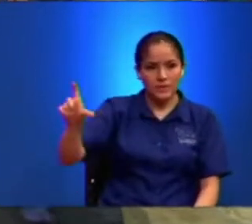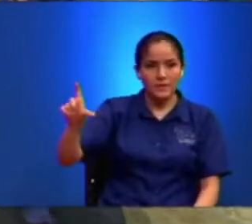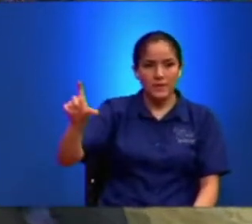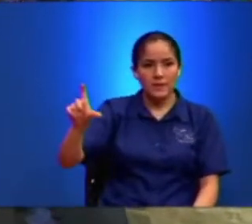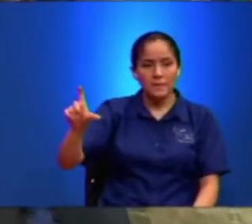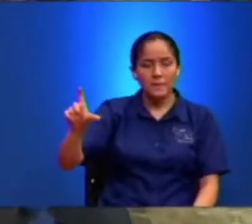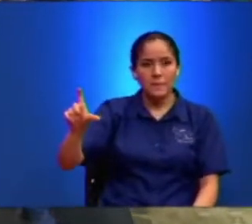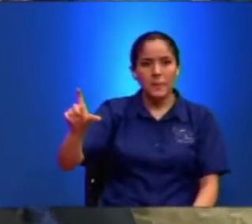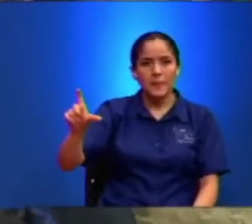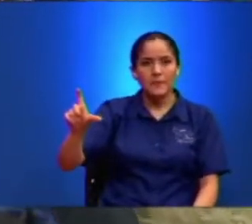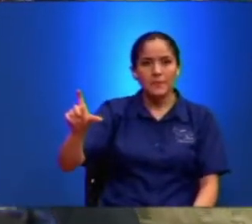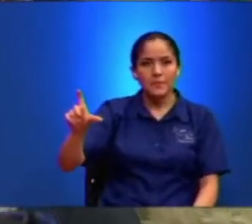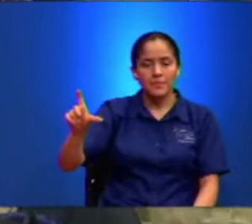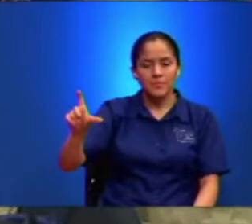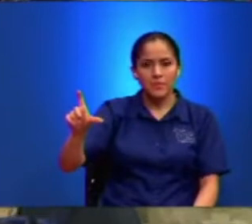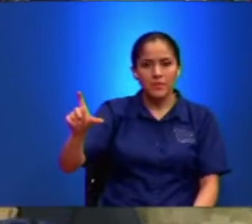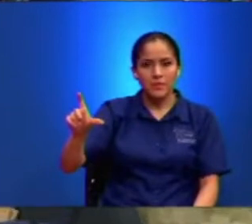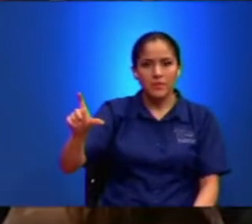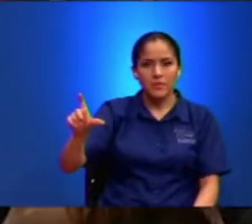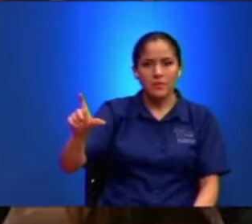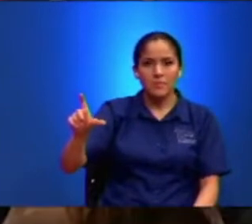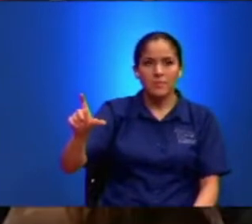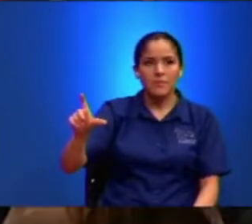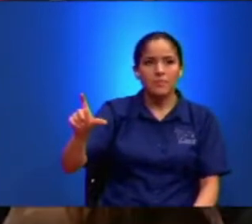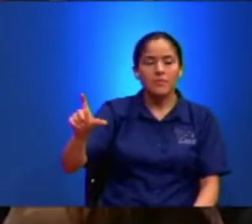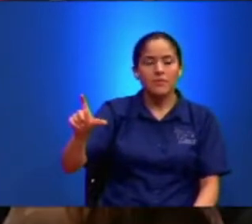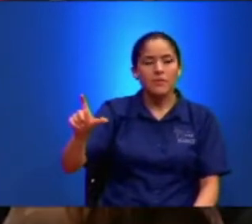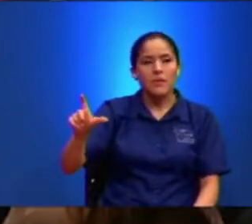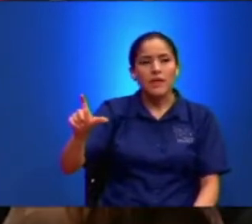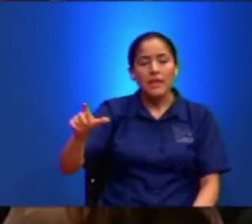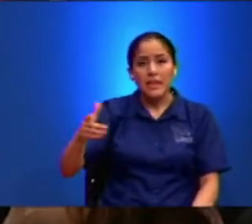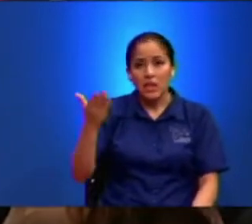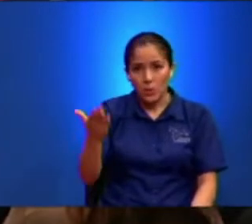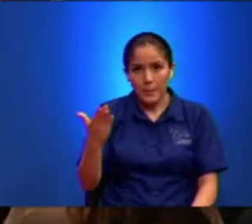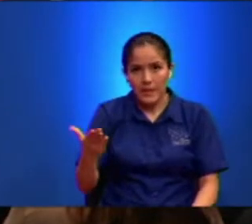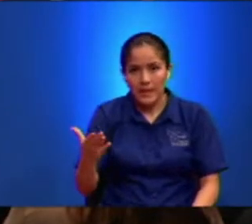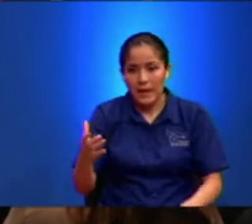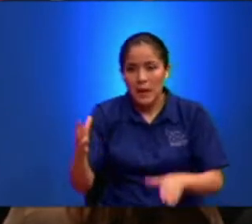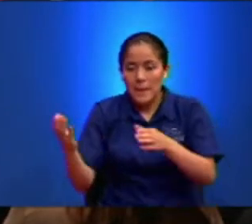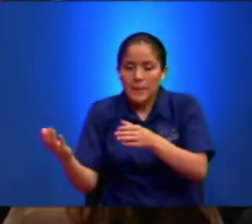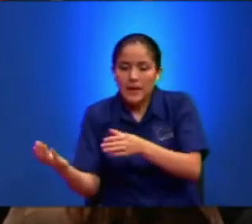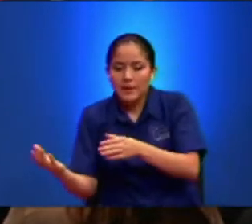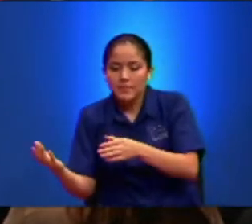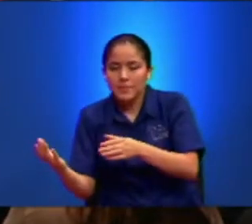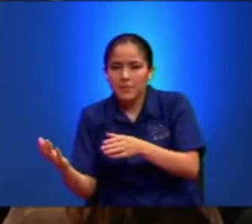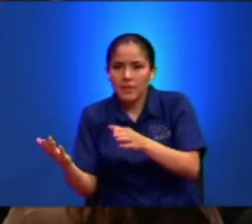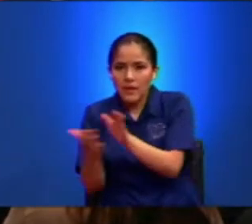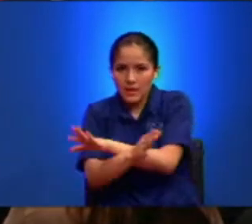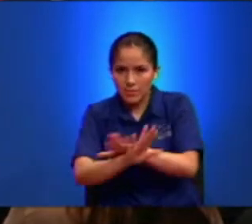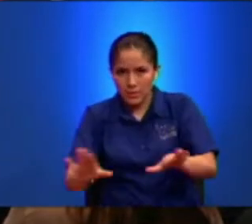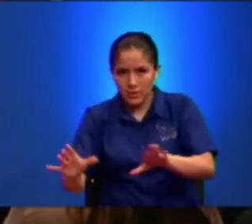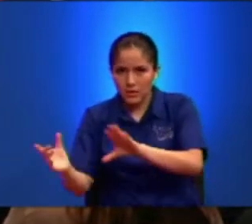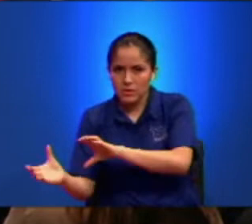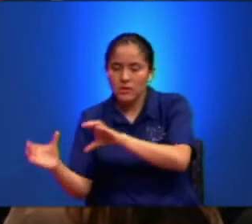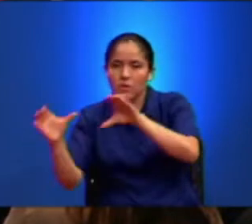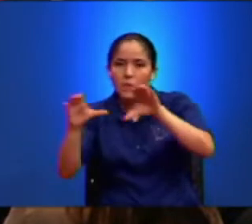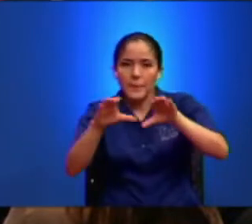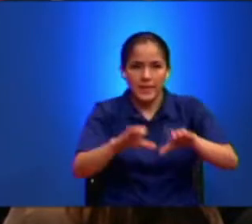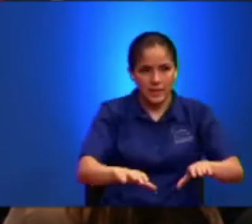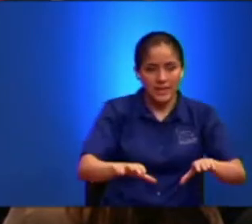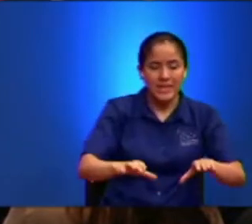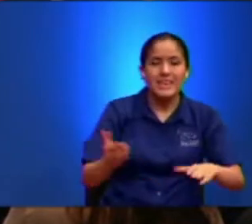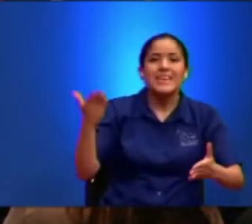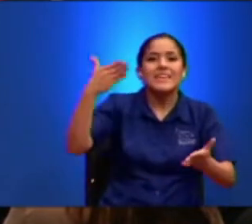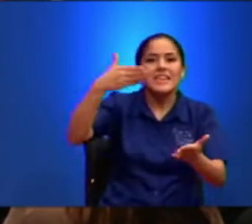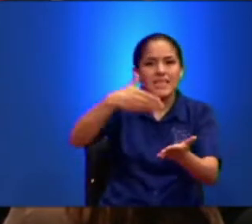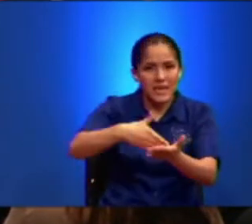Lo Pide Para Meterlo En Su Tumba Llegan Otra Vez Los Fariseos Fíjese Bien Los Escriban Los